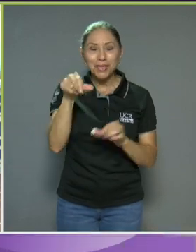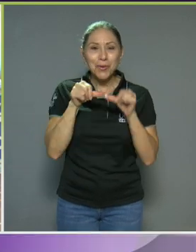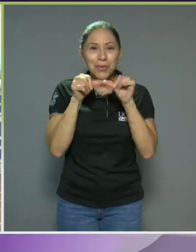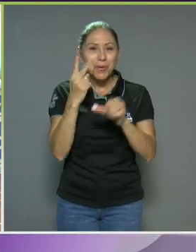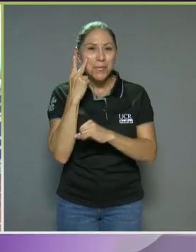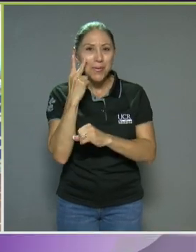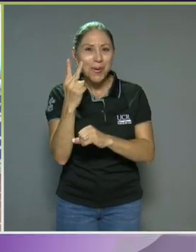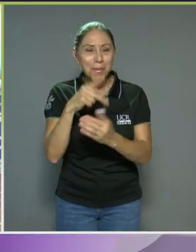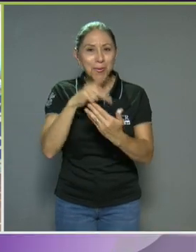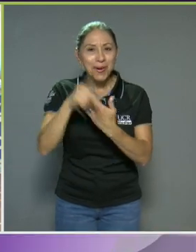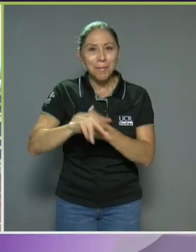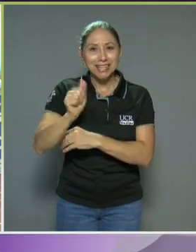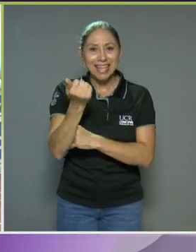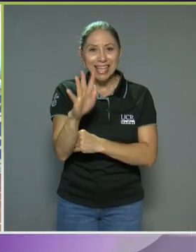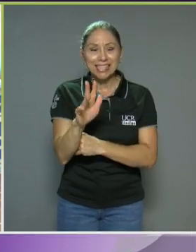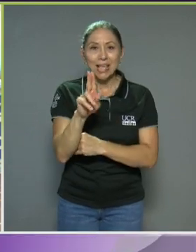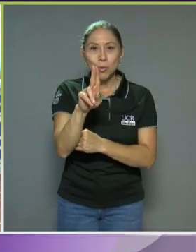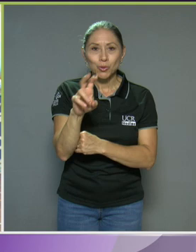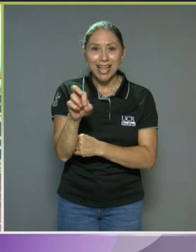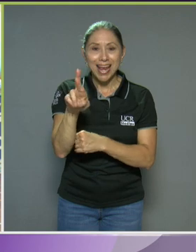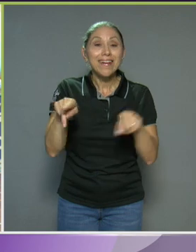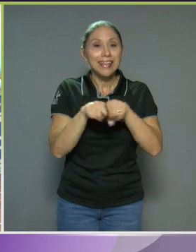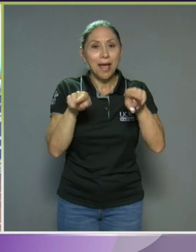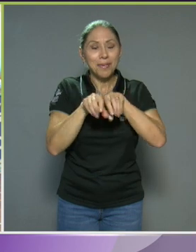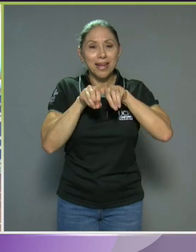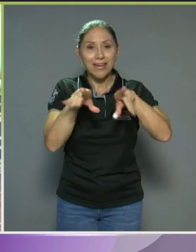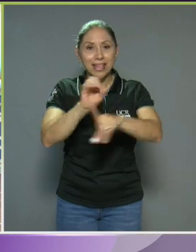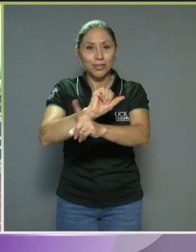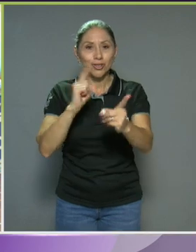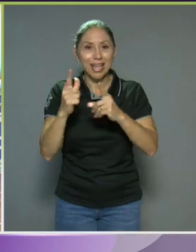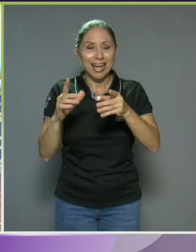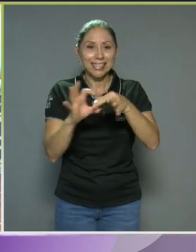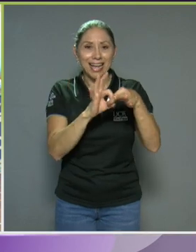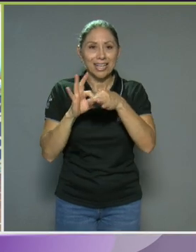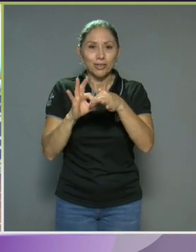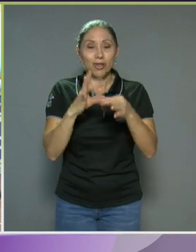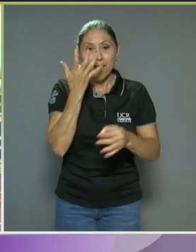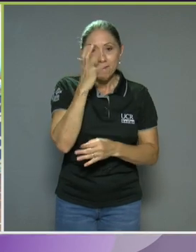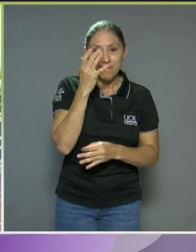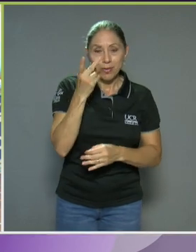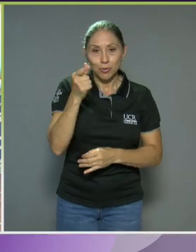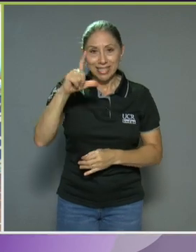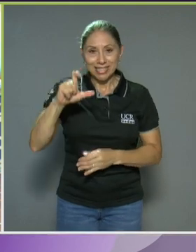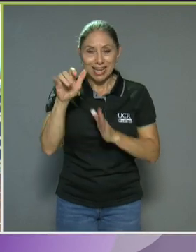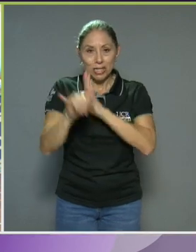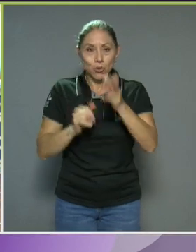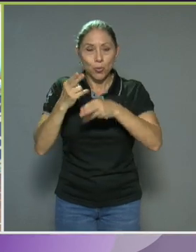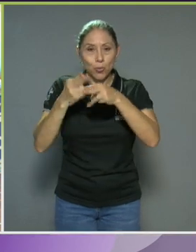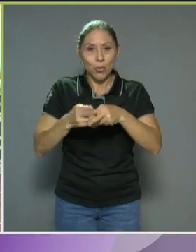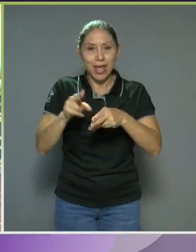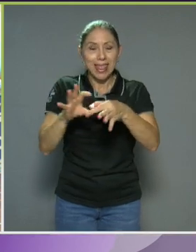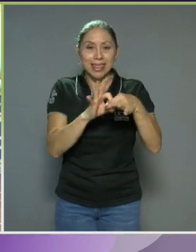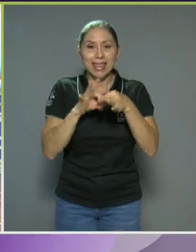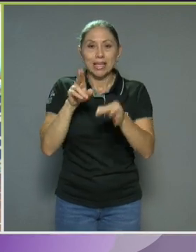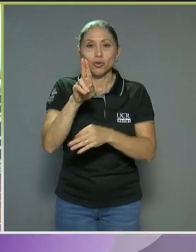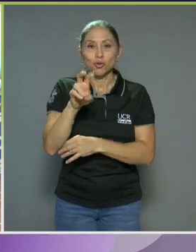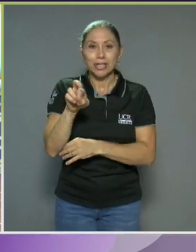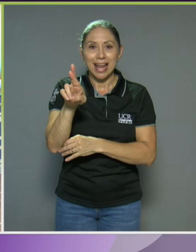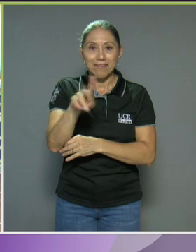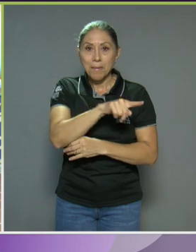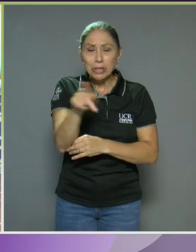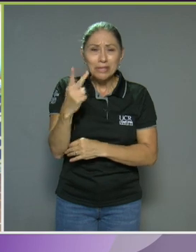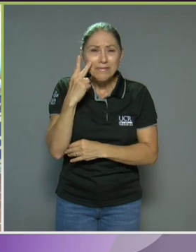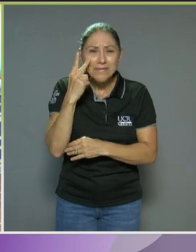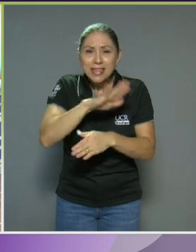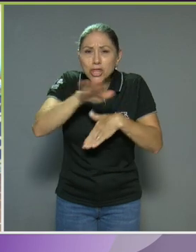programación de 15 UCR y también de las redes sociales de Nexos. Nos encuentra en Facebook, Instagram y YouTube como Nexos UCR para que no se pierda